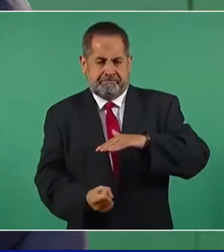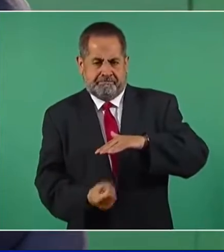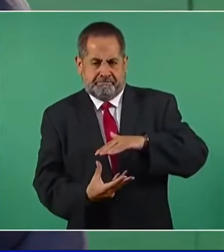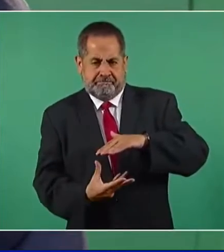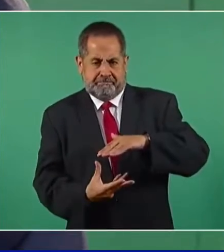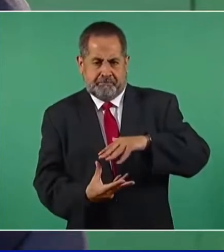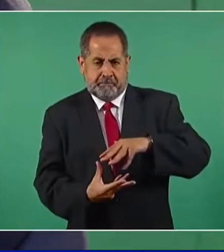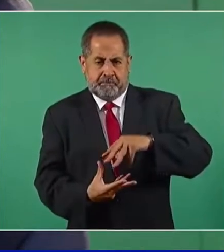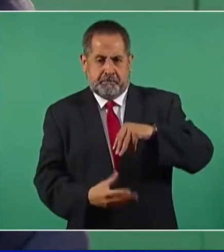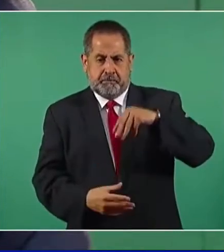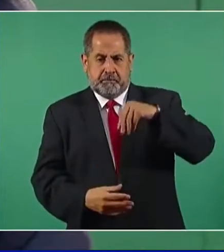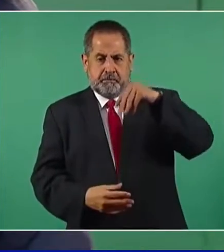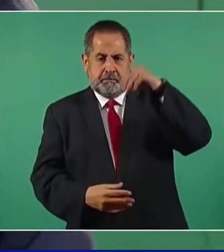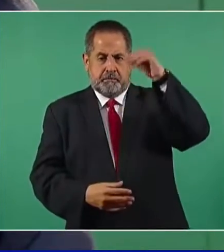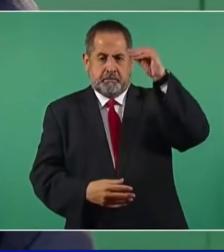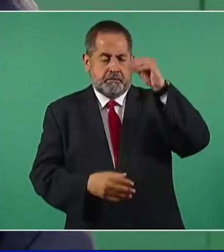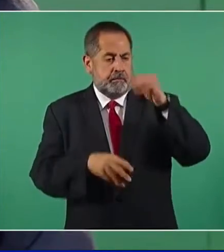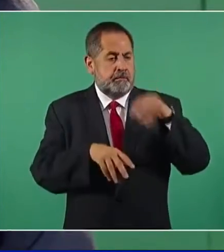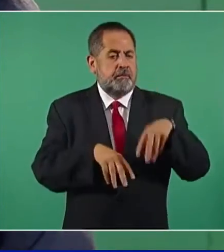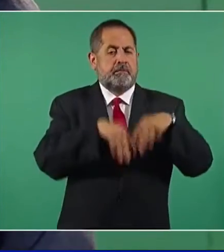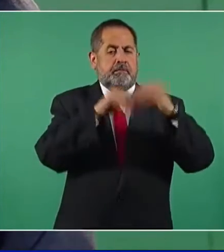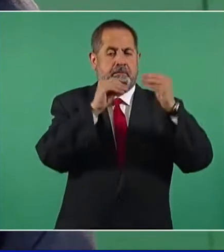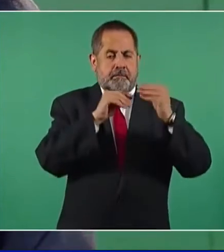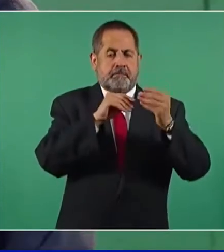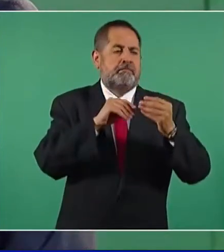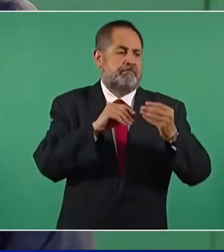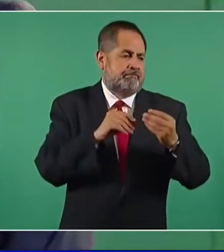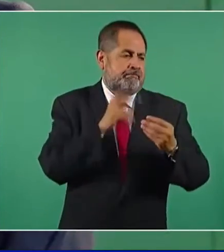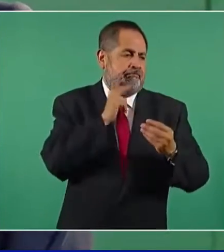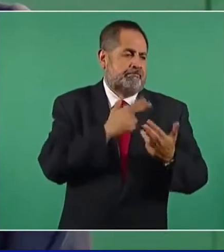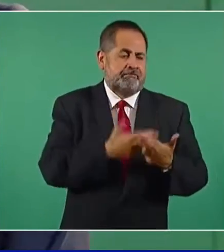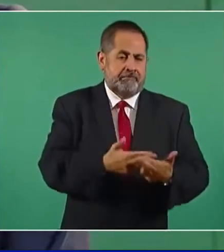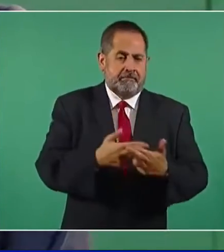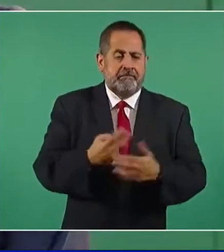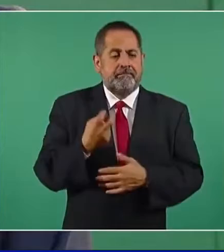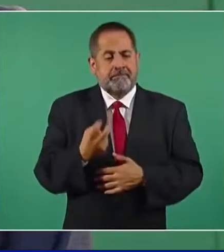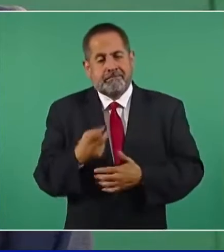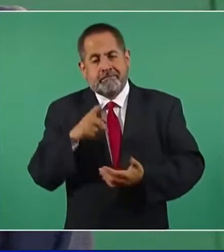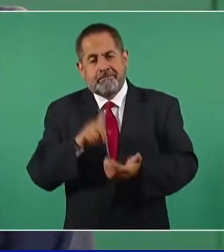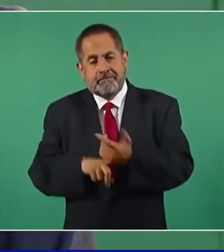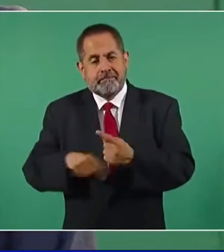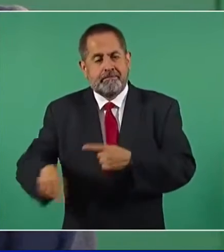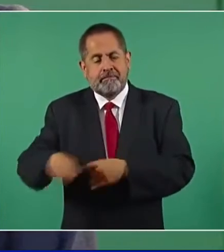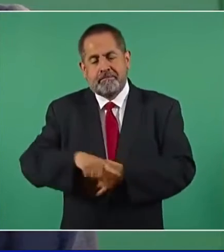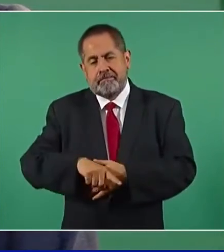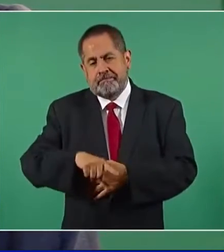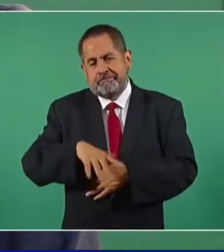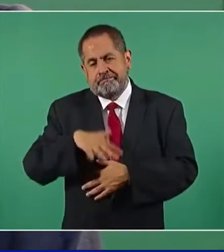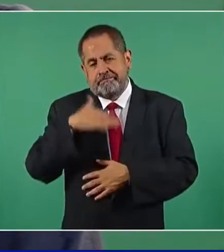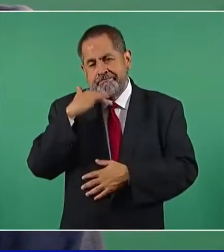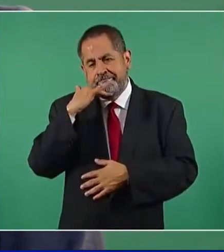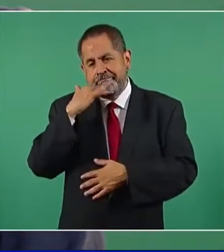Y esto con el tiempo produjo que los pozos petroleros se contaminaran